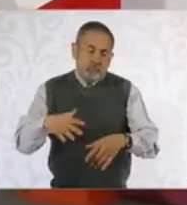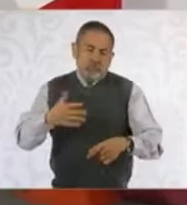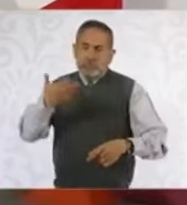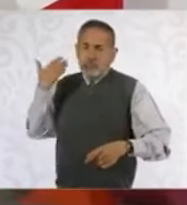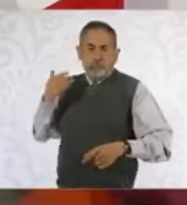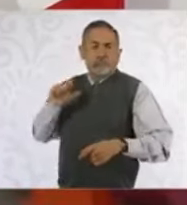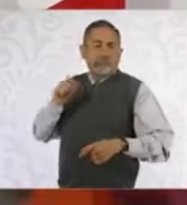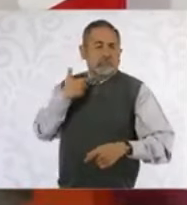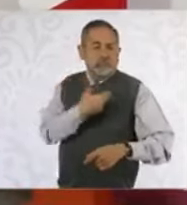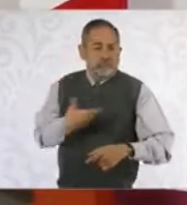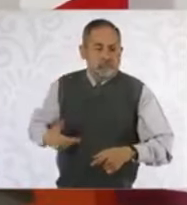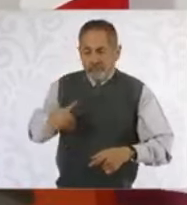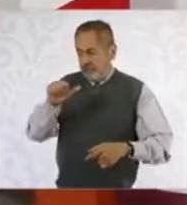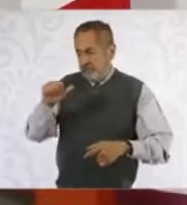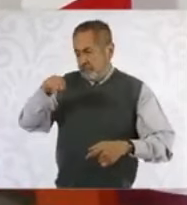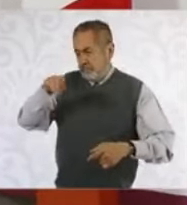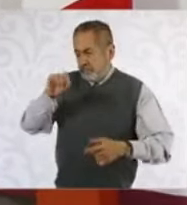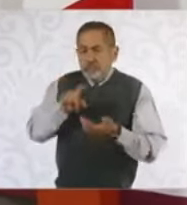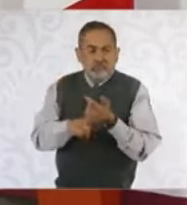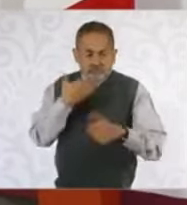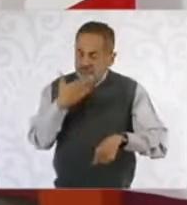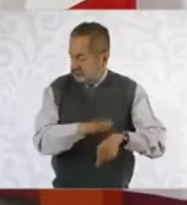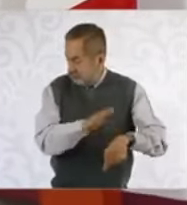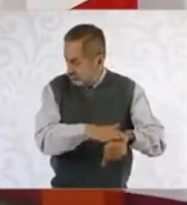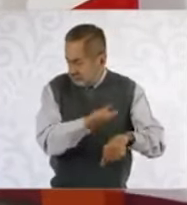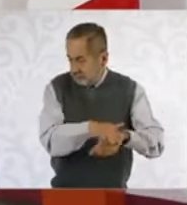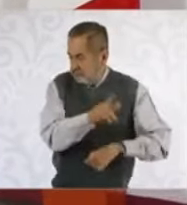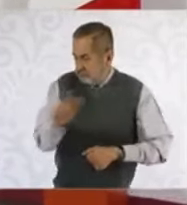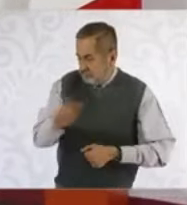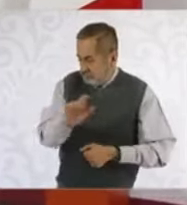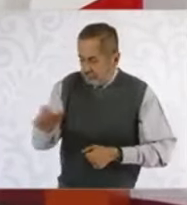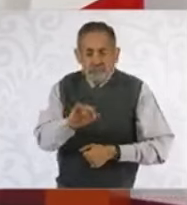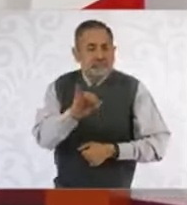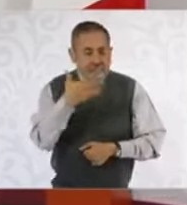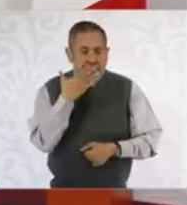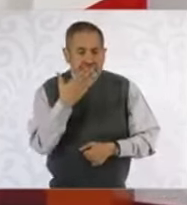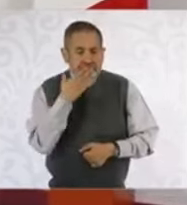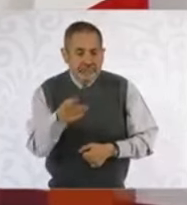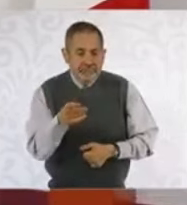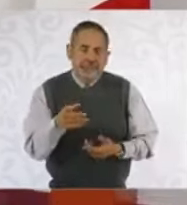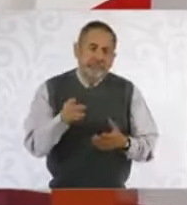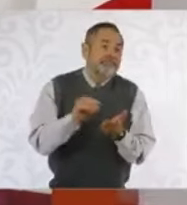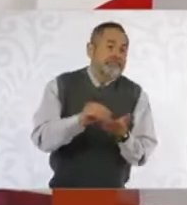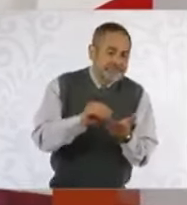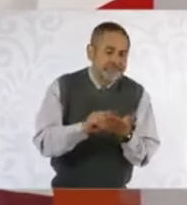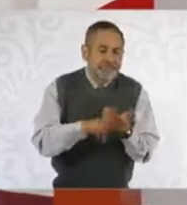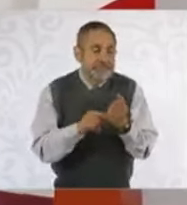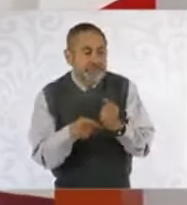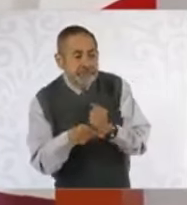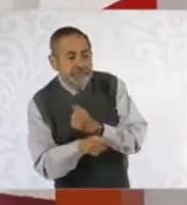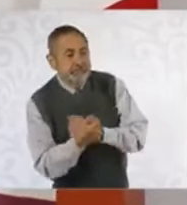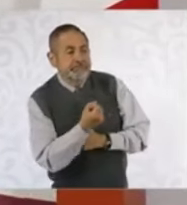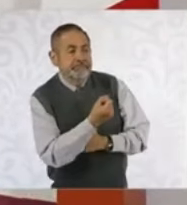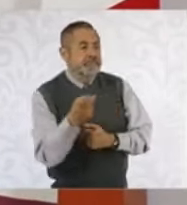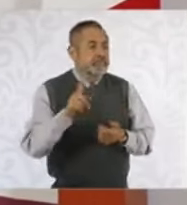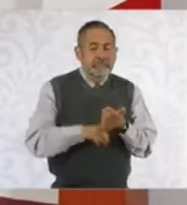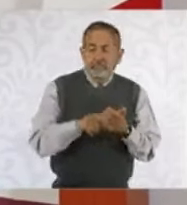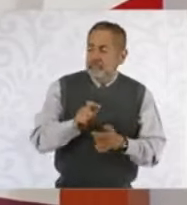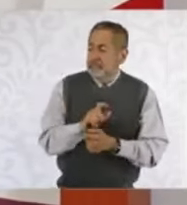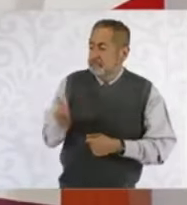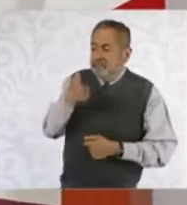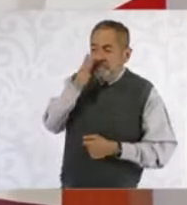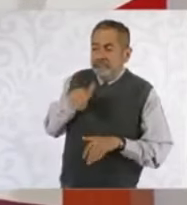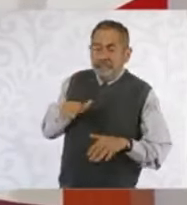Obrador hay todavía evasión fiscal. Ahora queda en